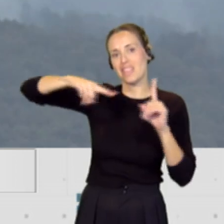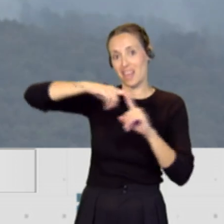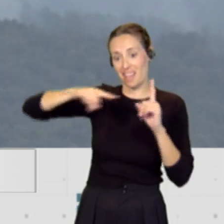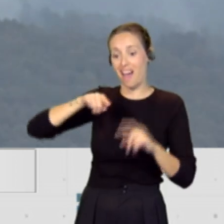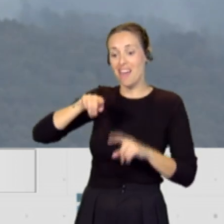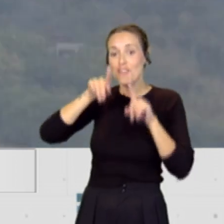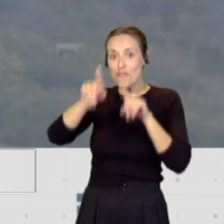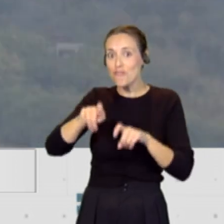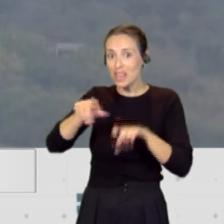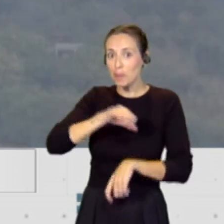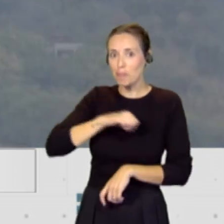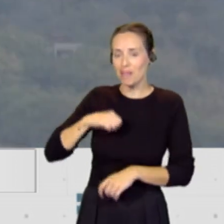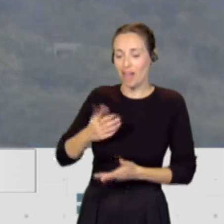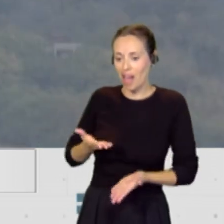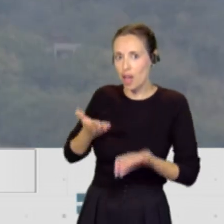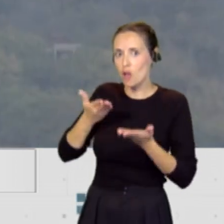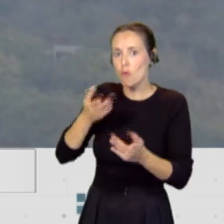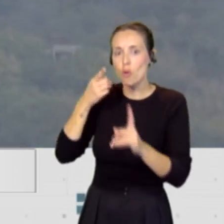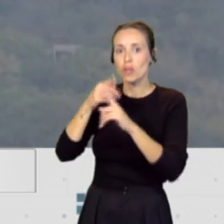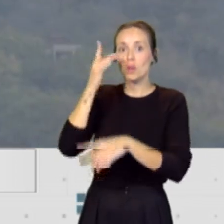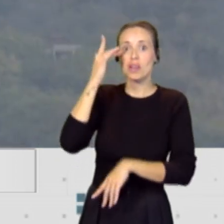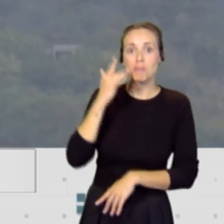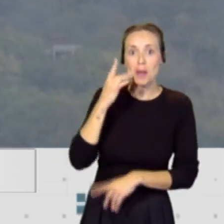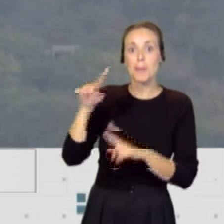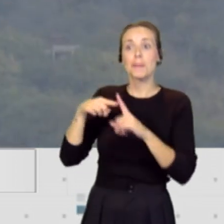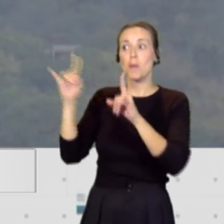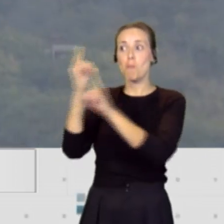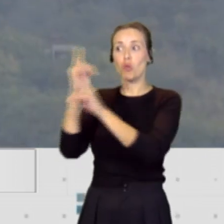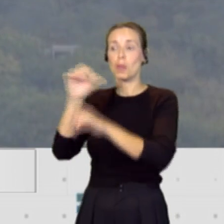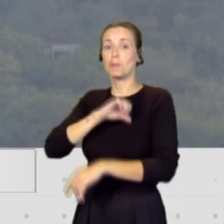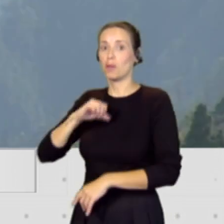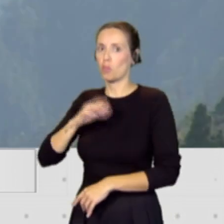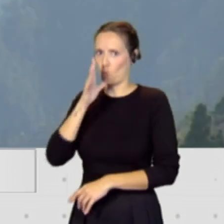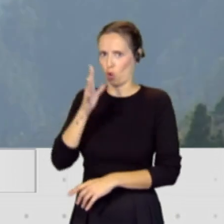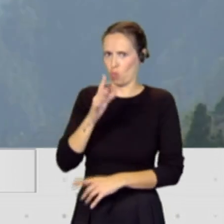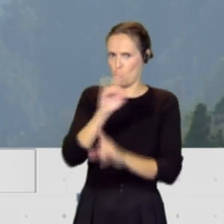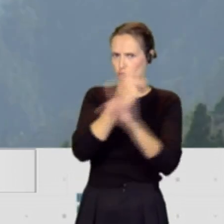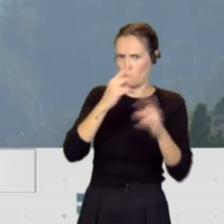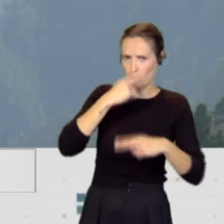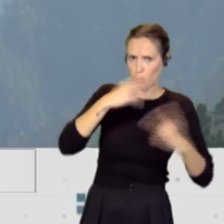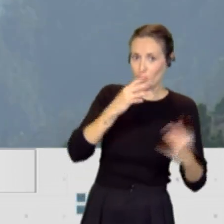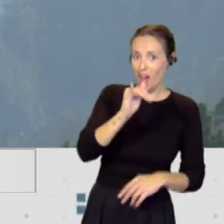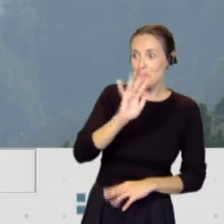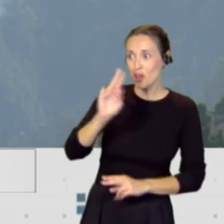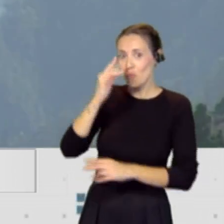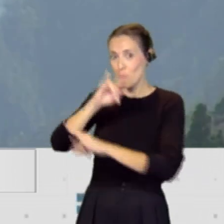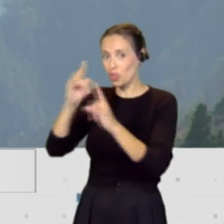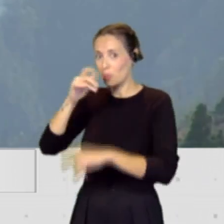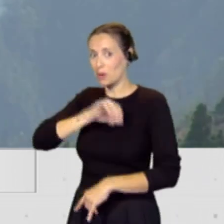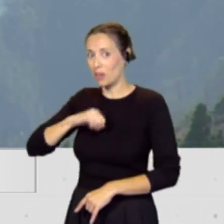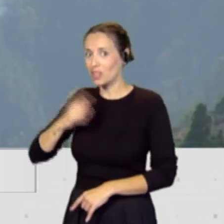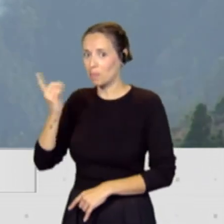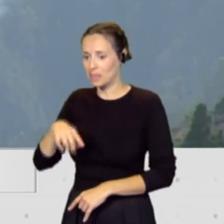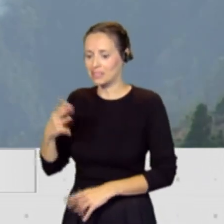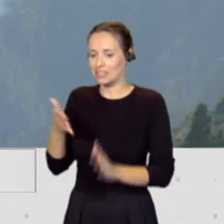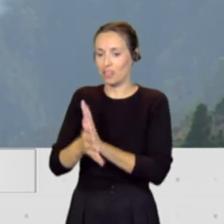fincas privadas y también del monte privado, porque no solamente hay monte público, hay monte privado, y esa colaboración entre lo público y